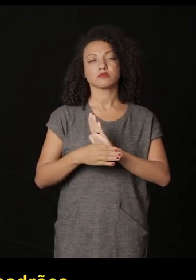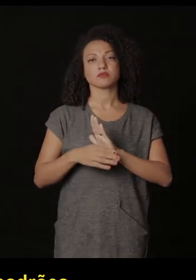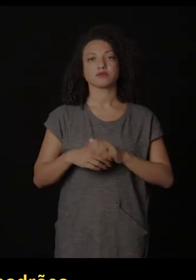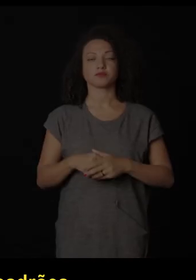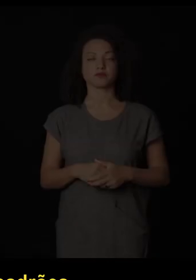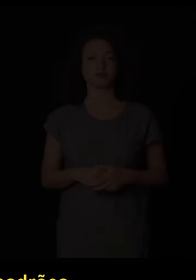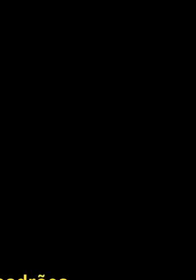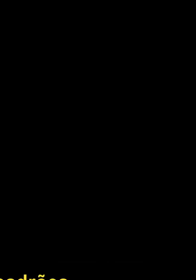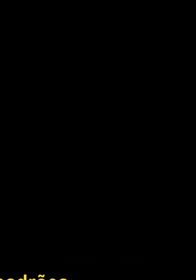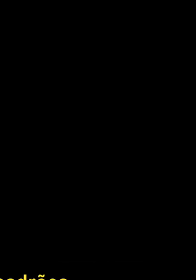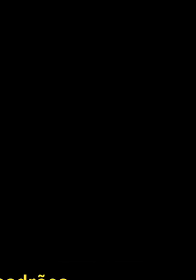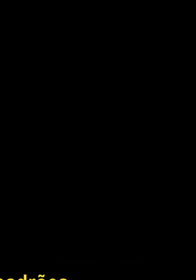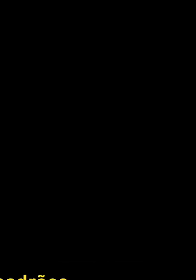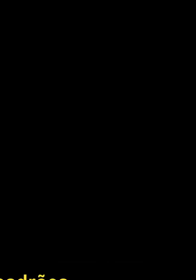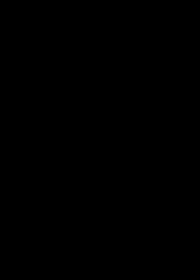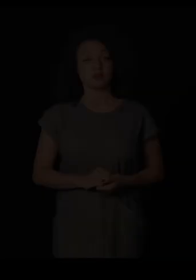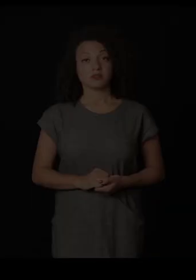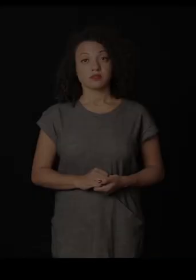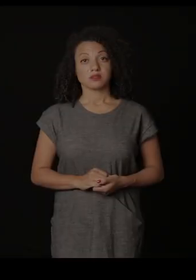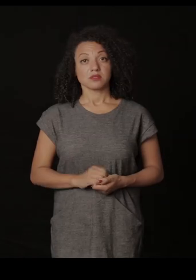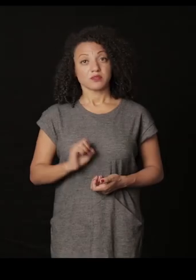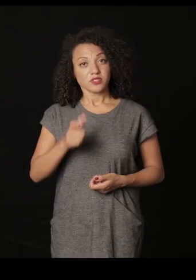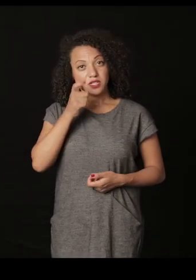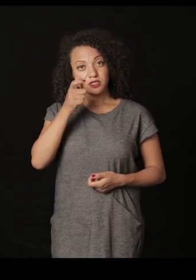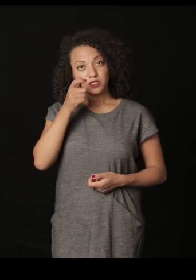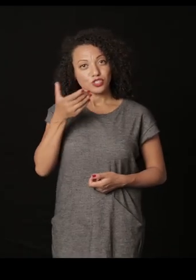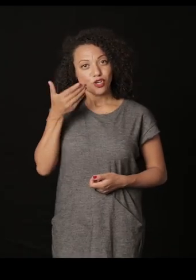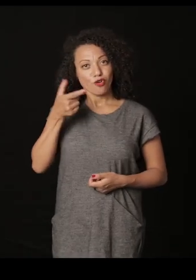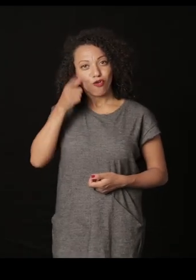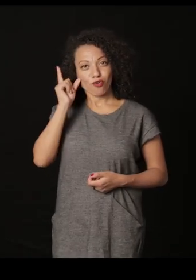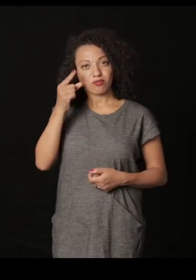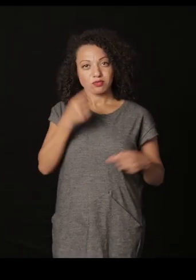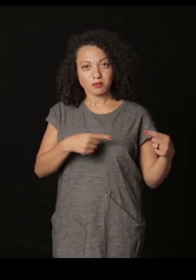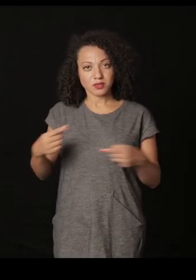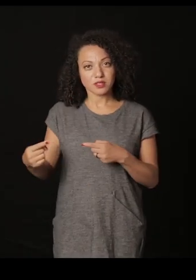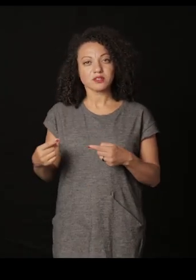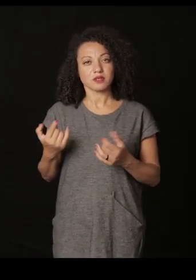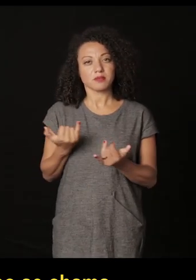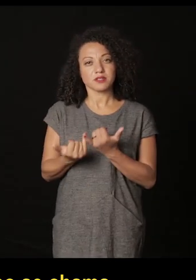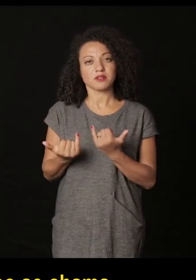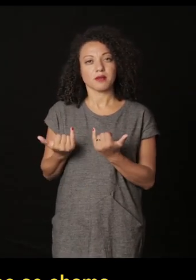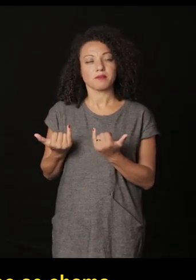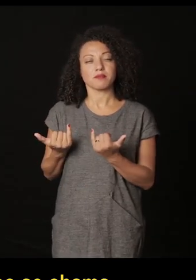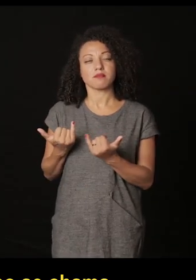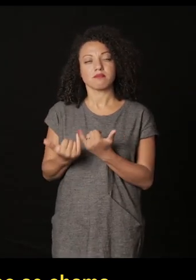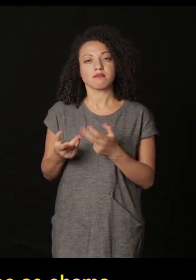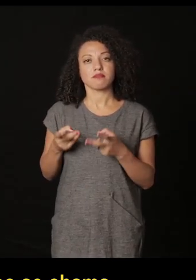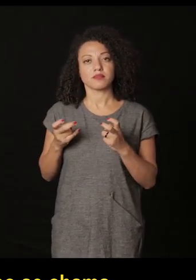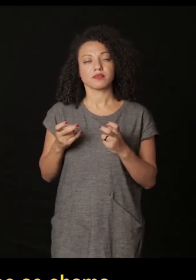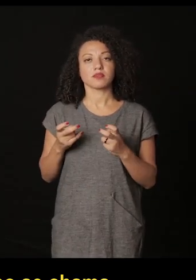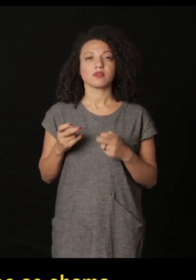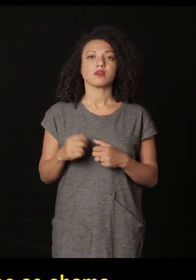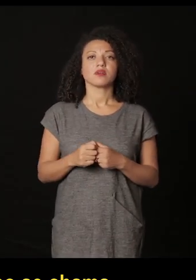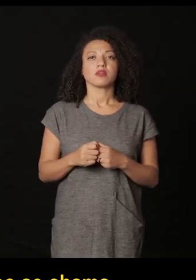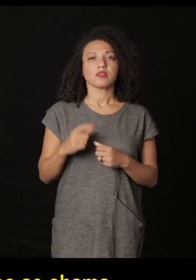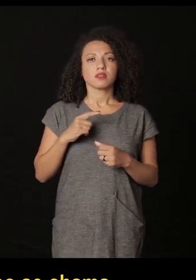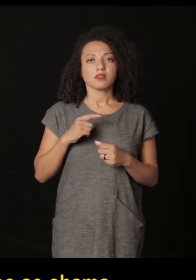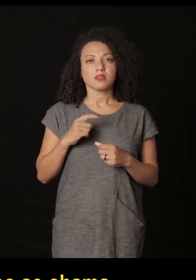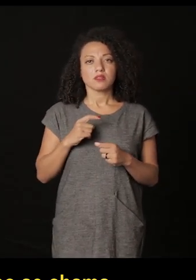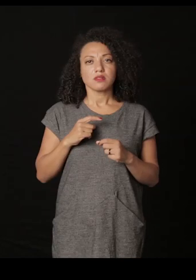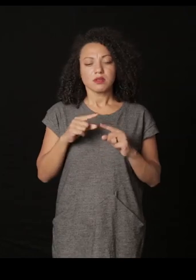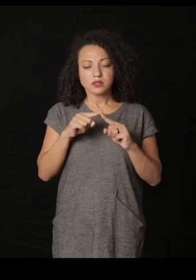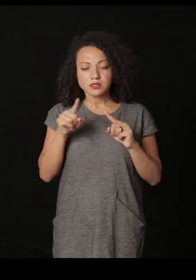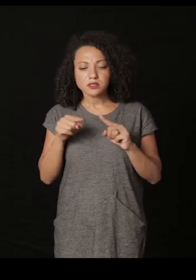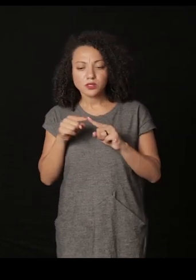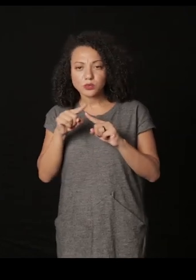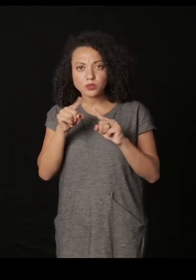poder presentar piezas conceptuales esto si estuvieron en la charla de ayer de Oliver recordarán la similitud esto se llama todos los días de